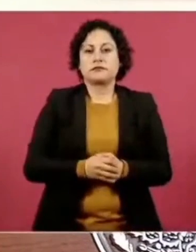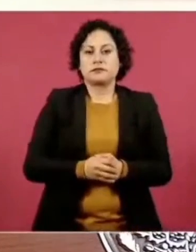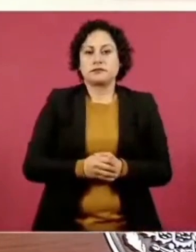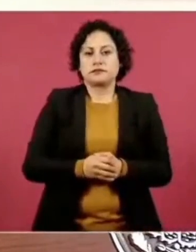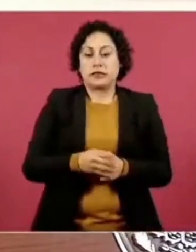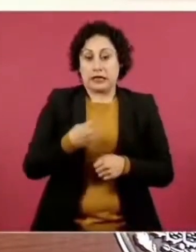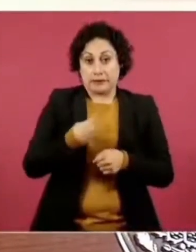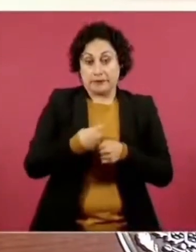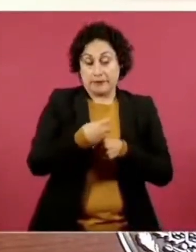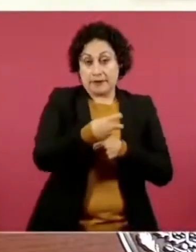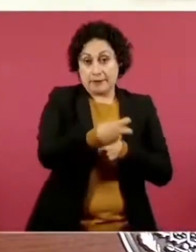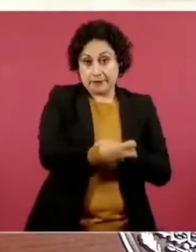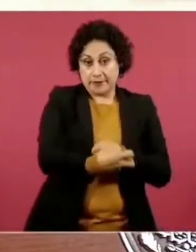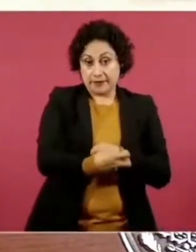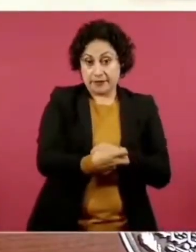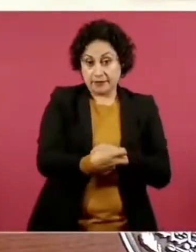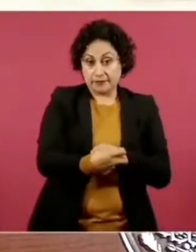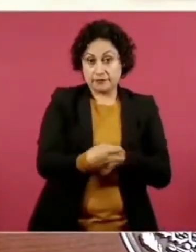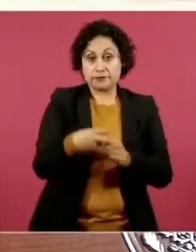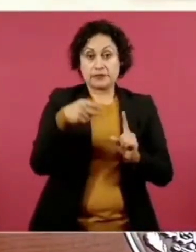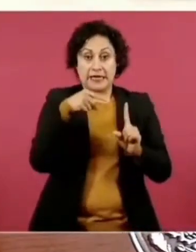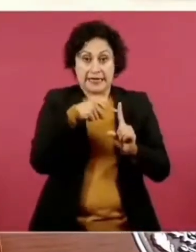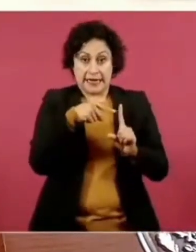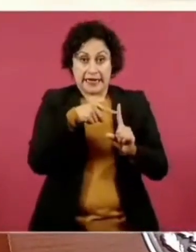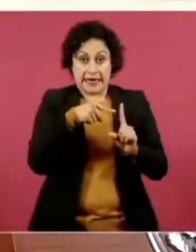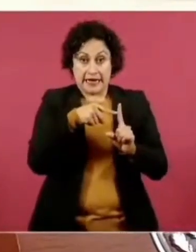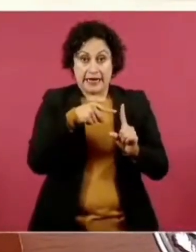traía una bolsita de Rayman,